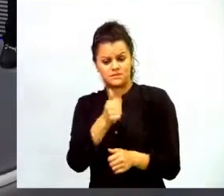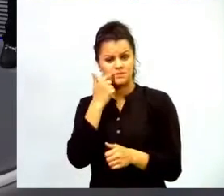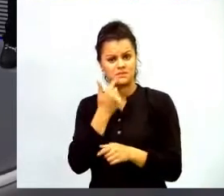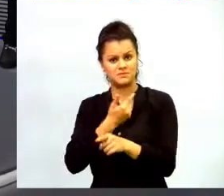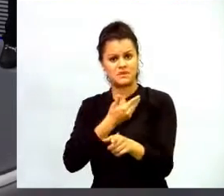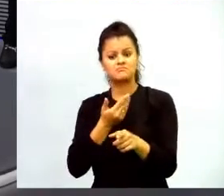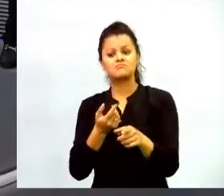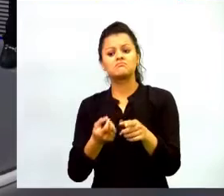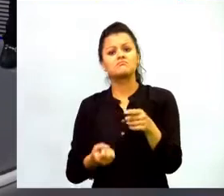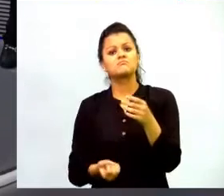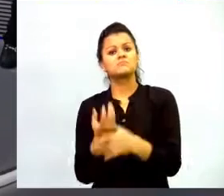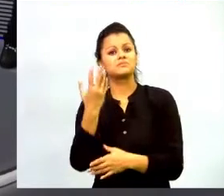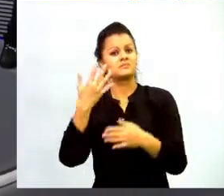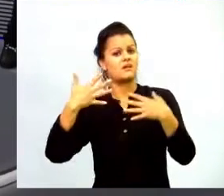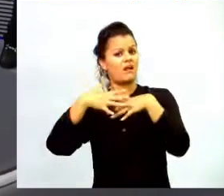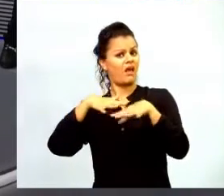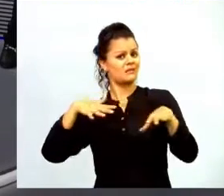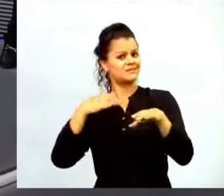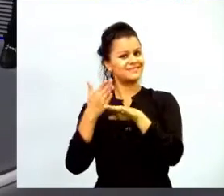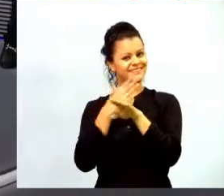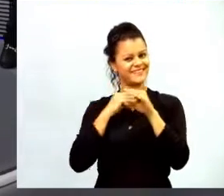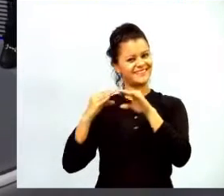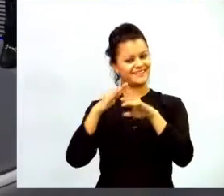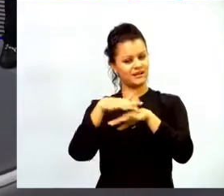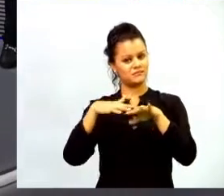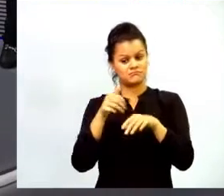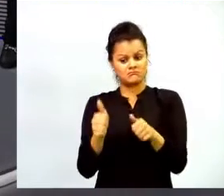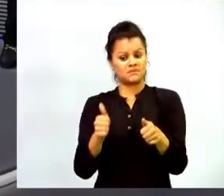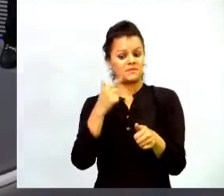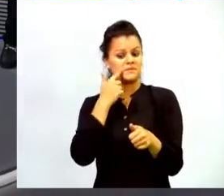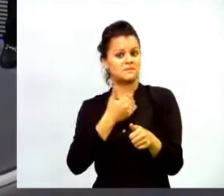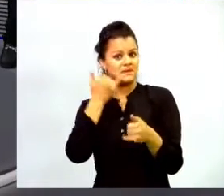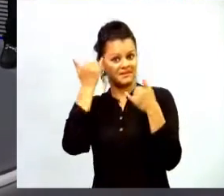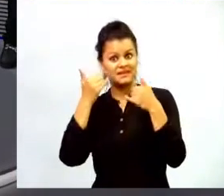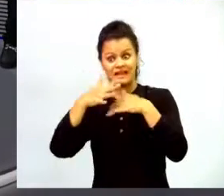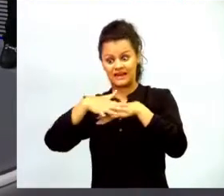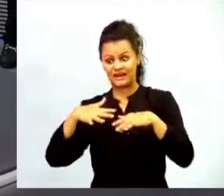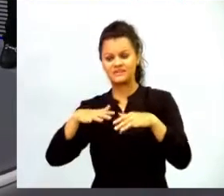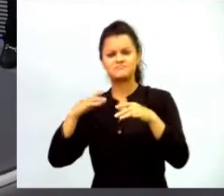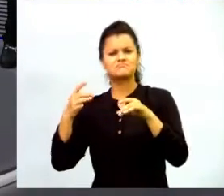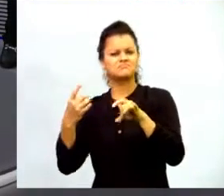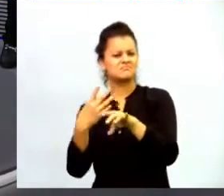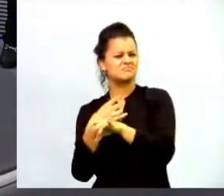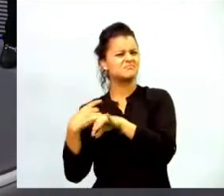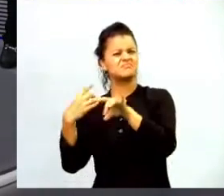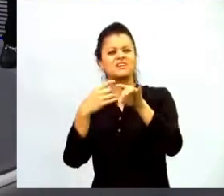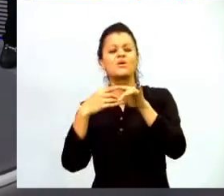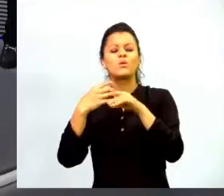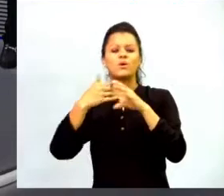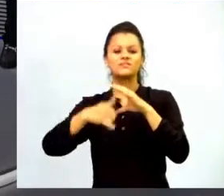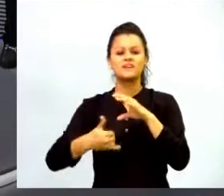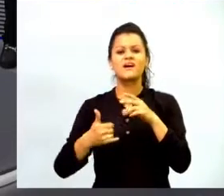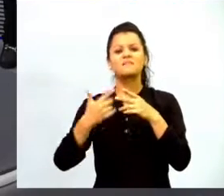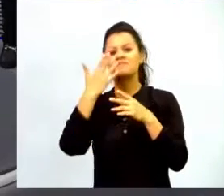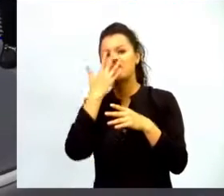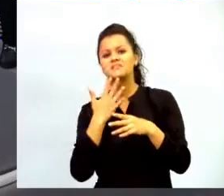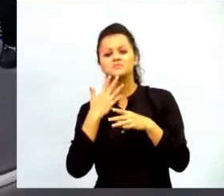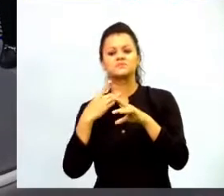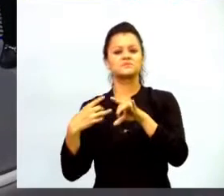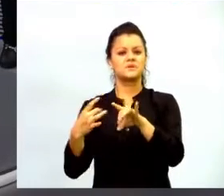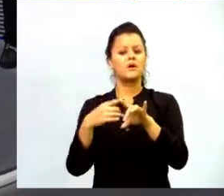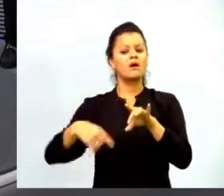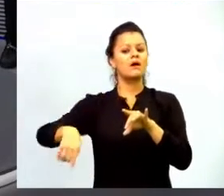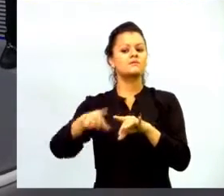redes ahora que estábamos hablando de las redes los mismos padres de familia crearon redes en Whatsapp en Facebook o planteaban